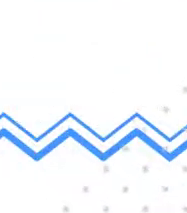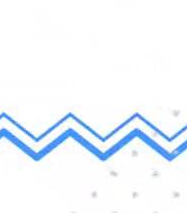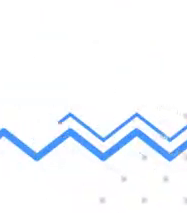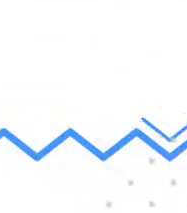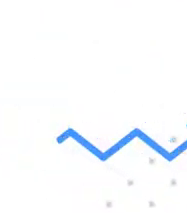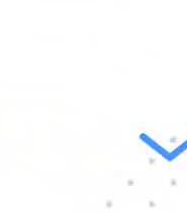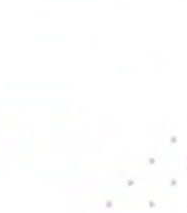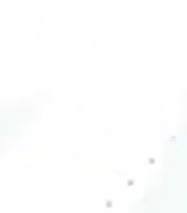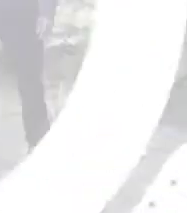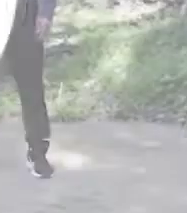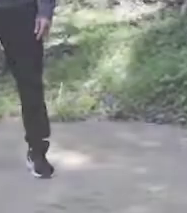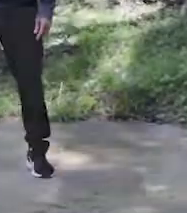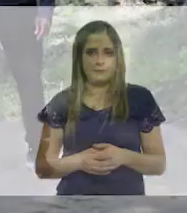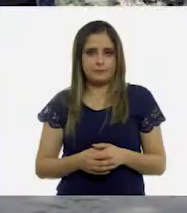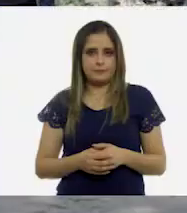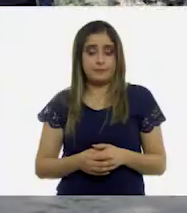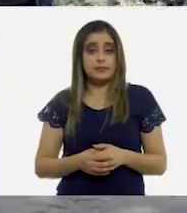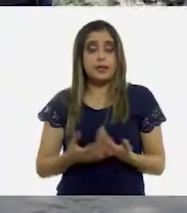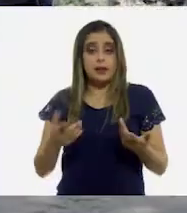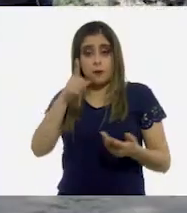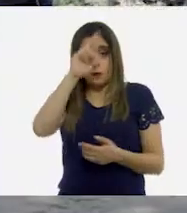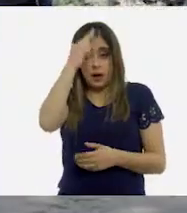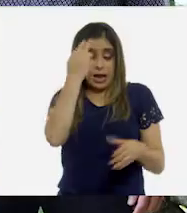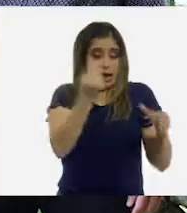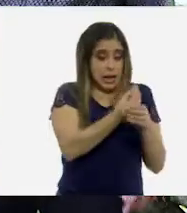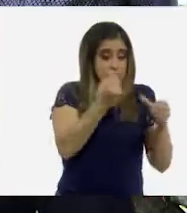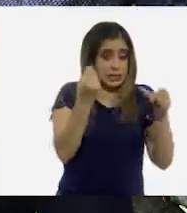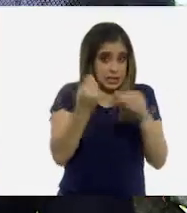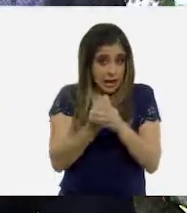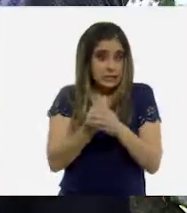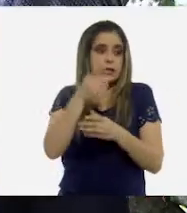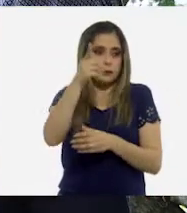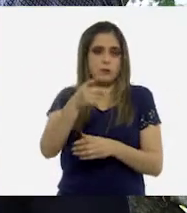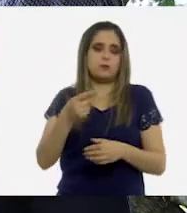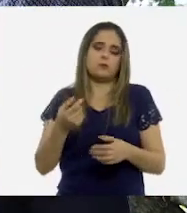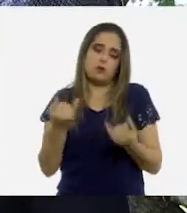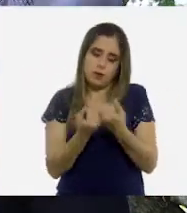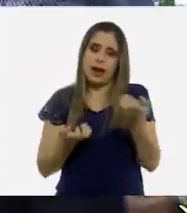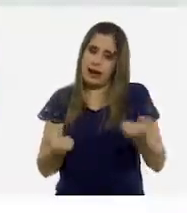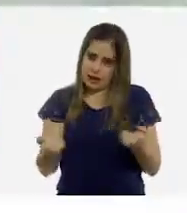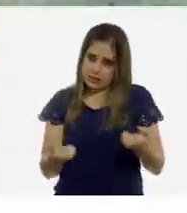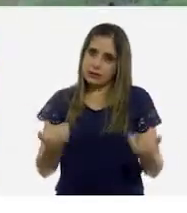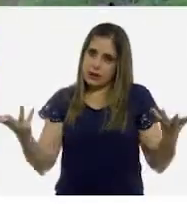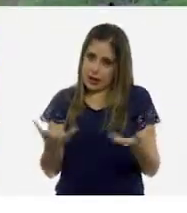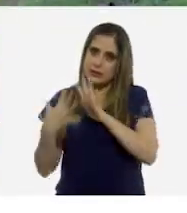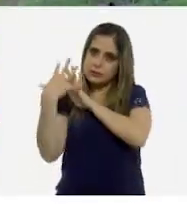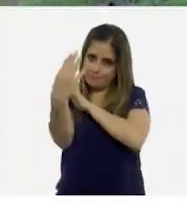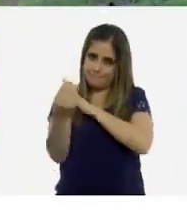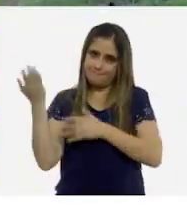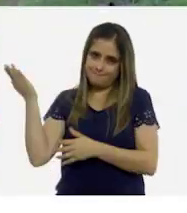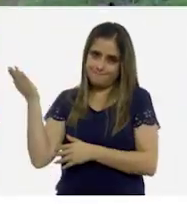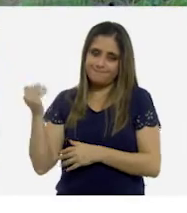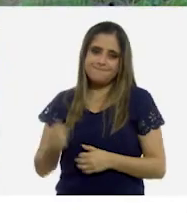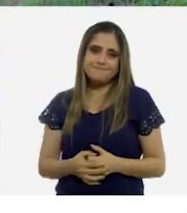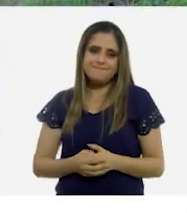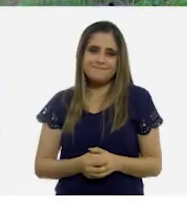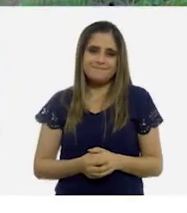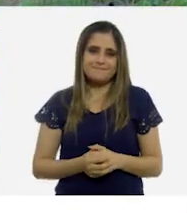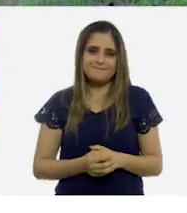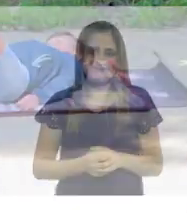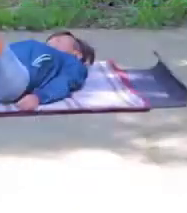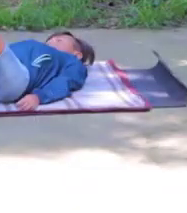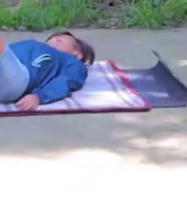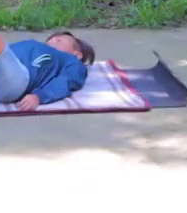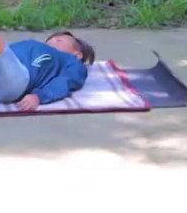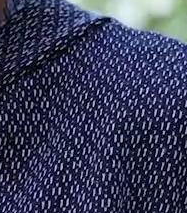¡Aprende en Casa 3! ¡Activa tu cuerpo! Entonces, elevación de cadera para trabajar